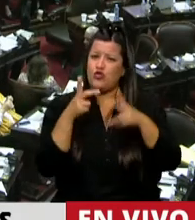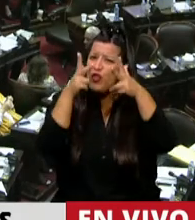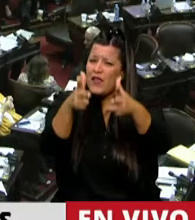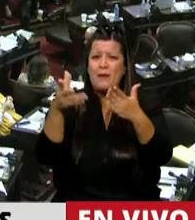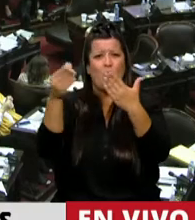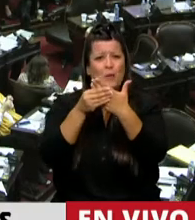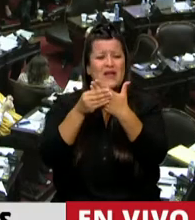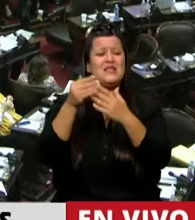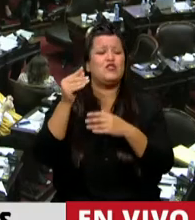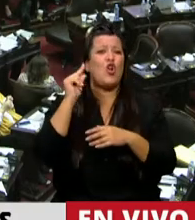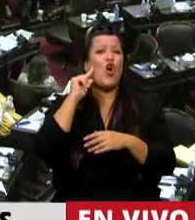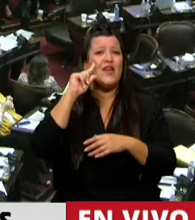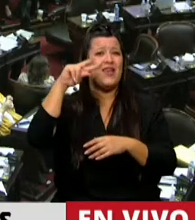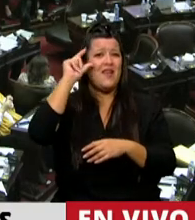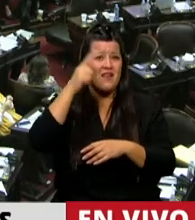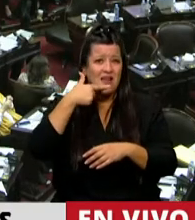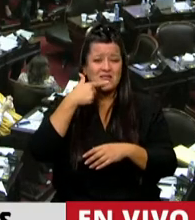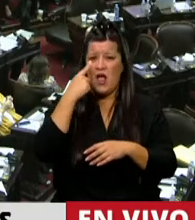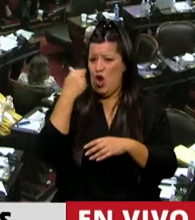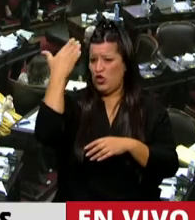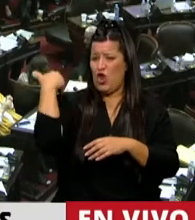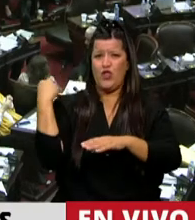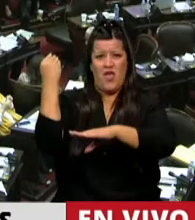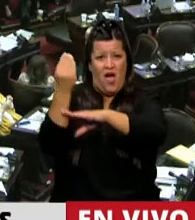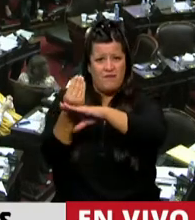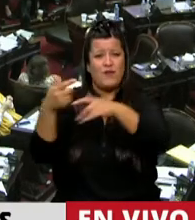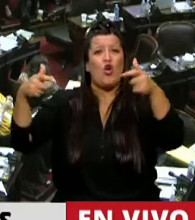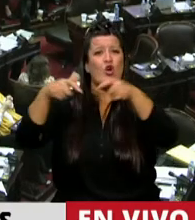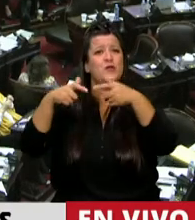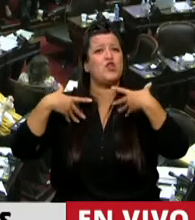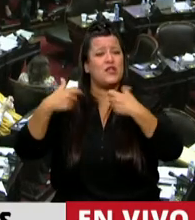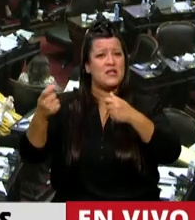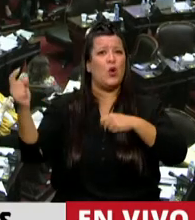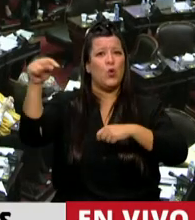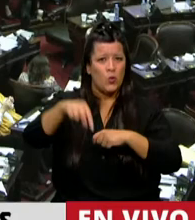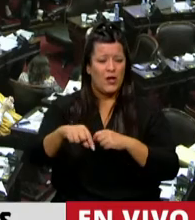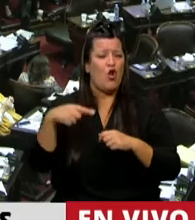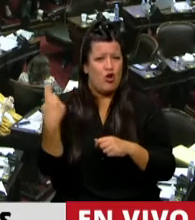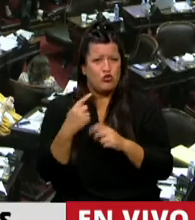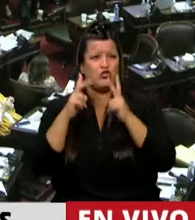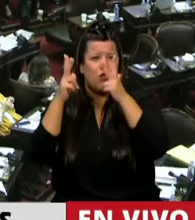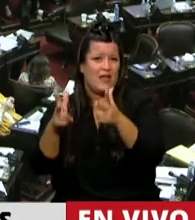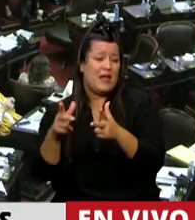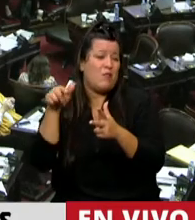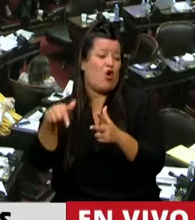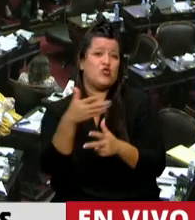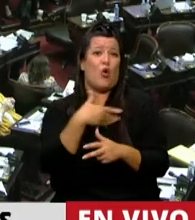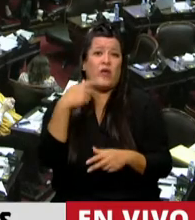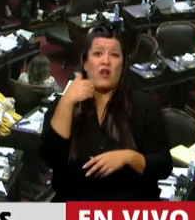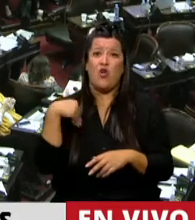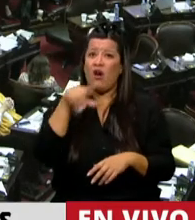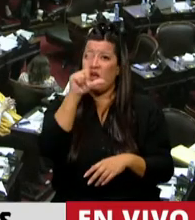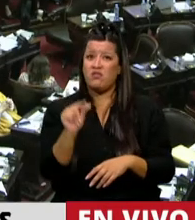Ministro Ginés el otro día que vino a la Comisión de Salud, que lamentablemente desde el gobierno argentino no se han